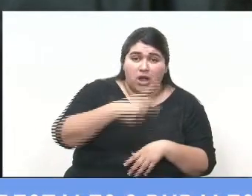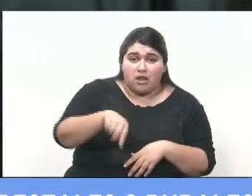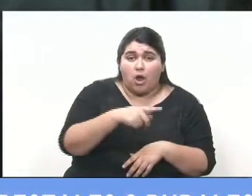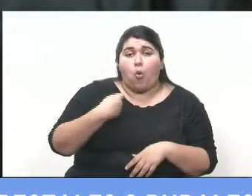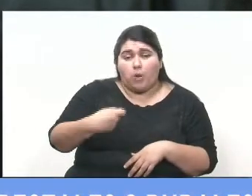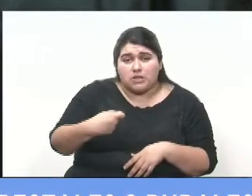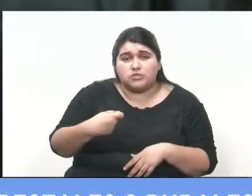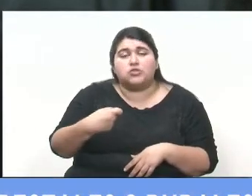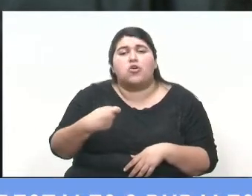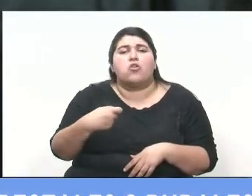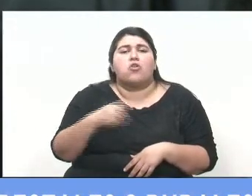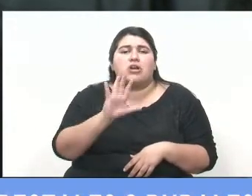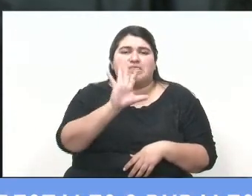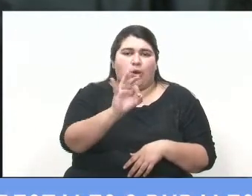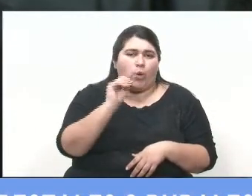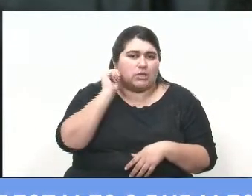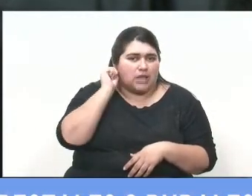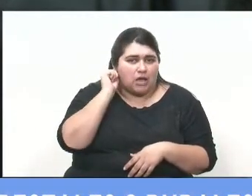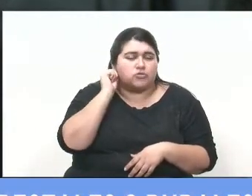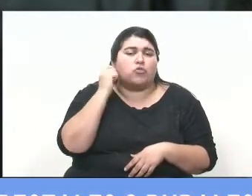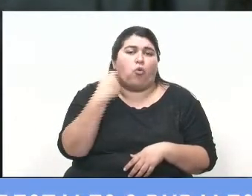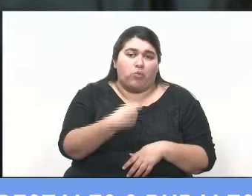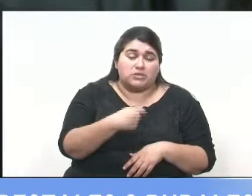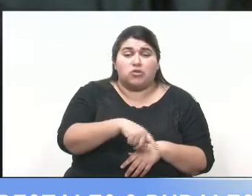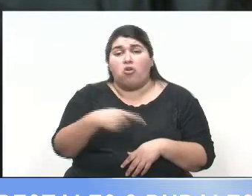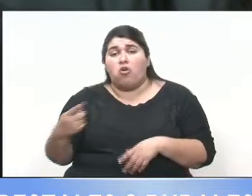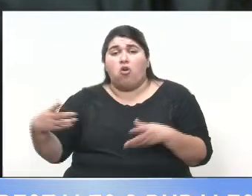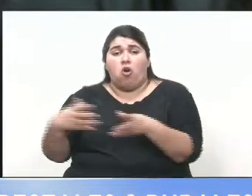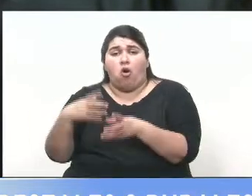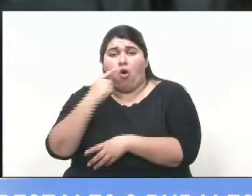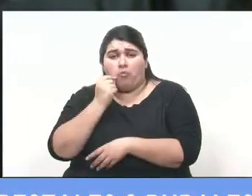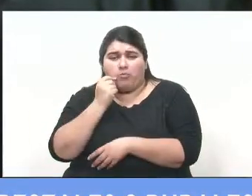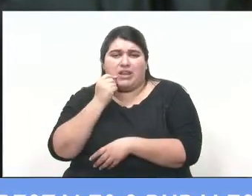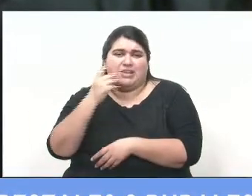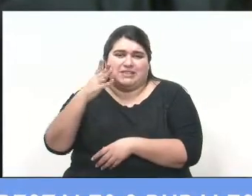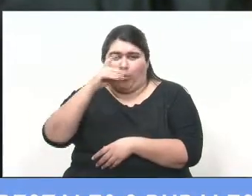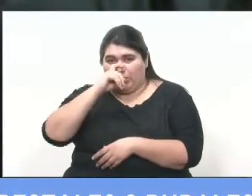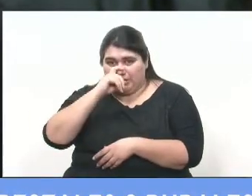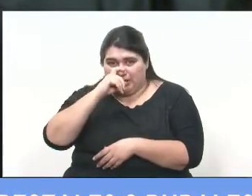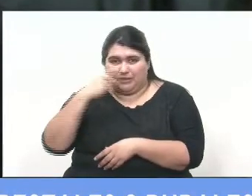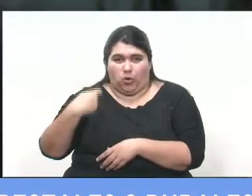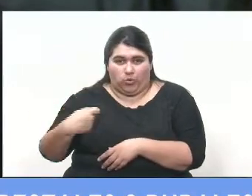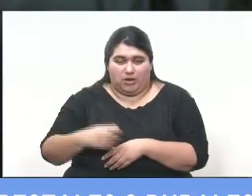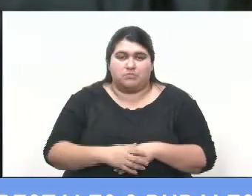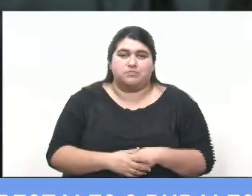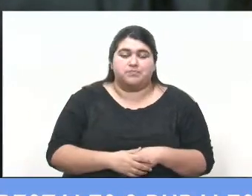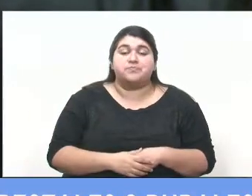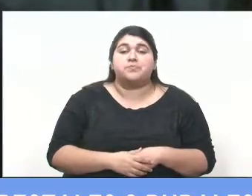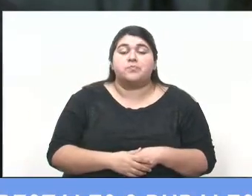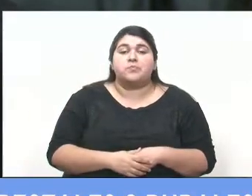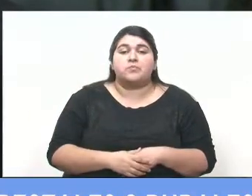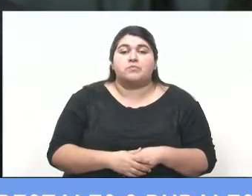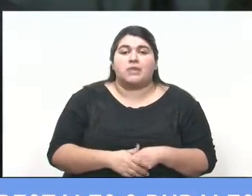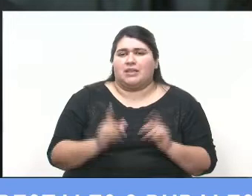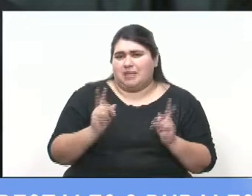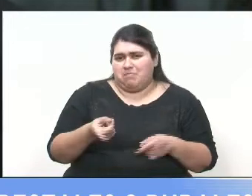a los 50 y los hombres a los 57. También estipulamos que